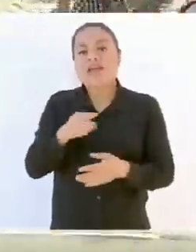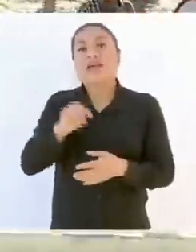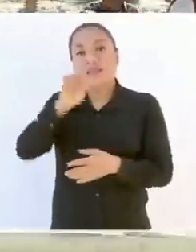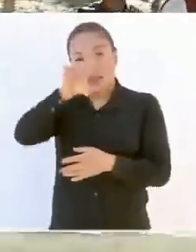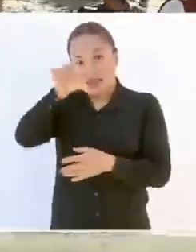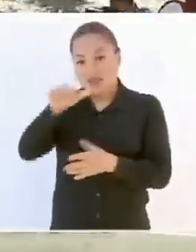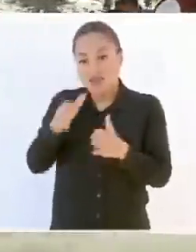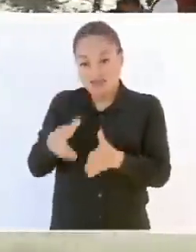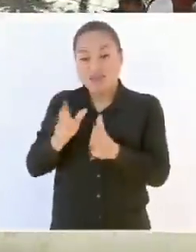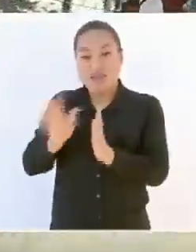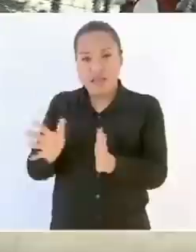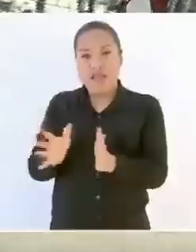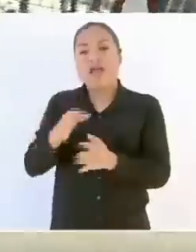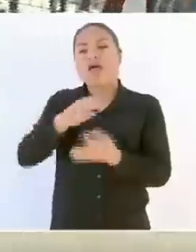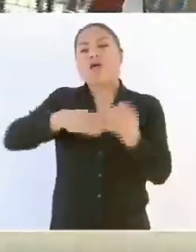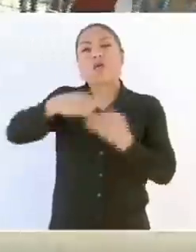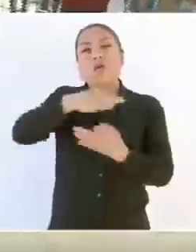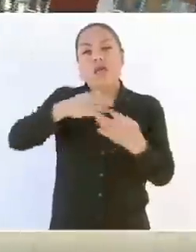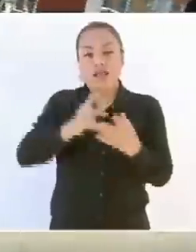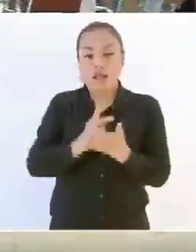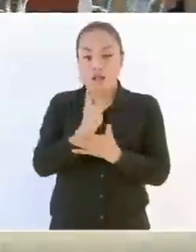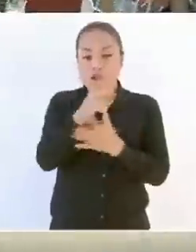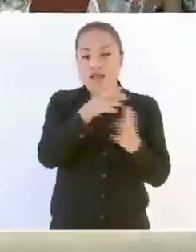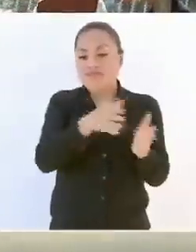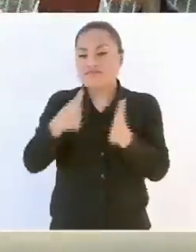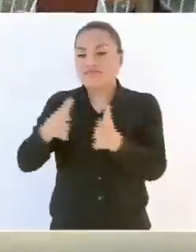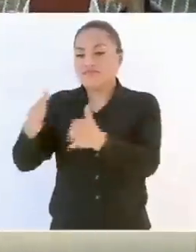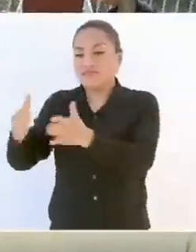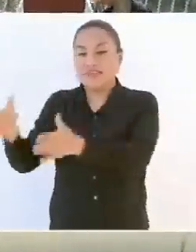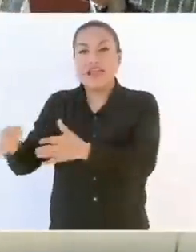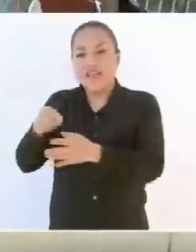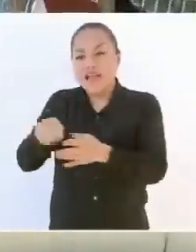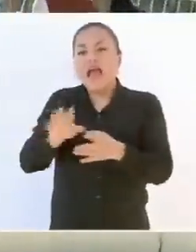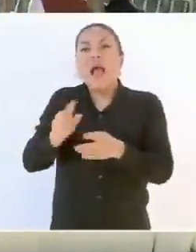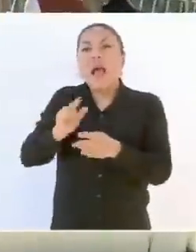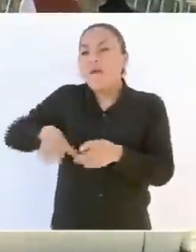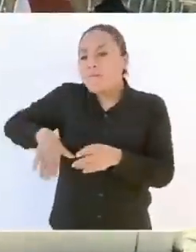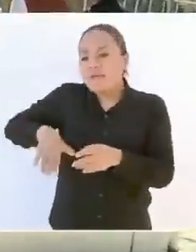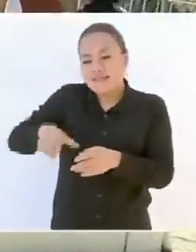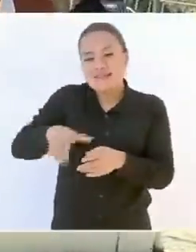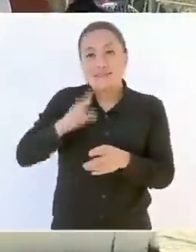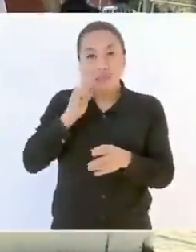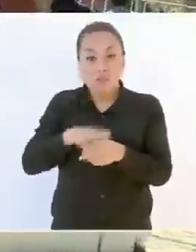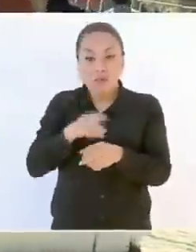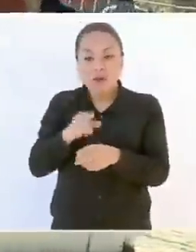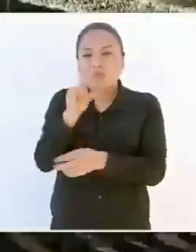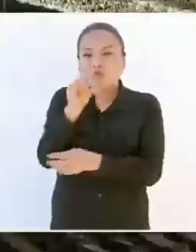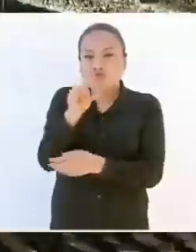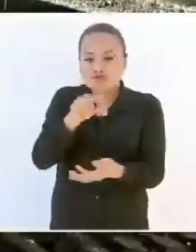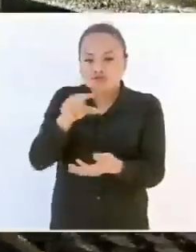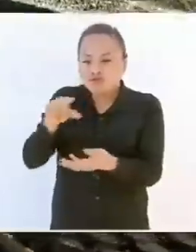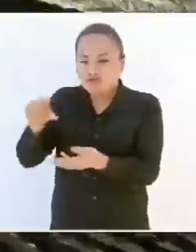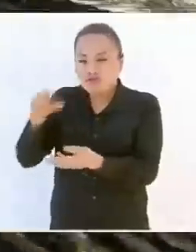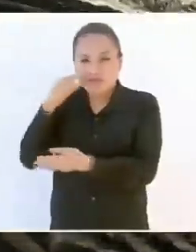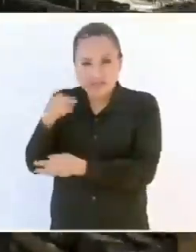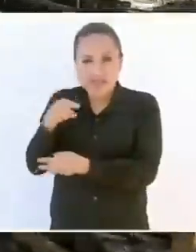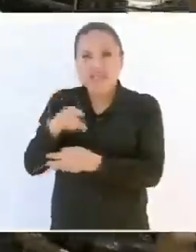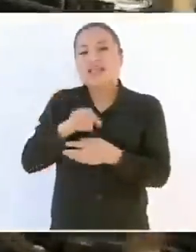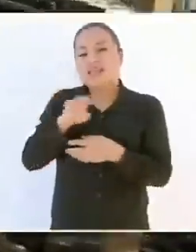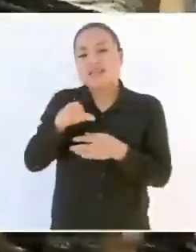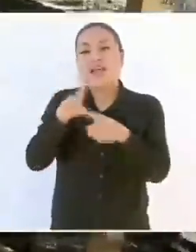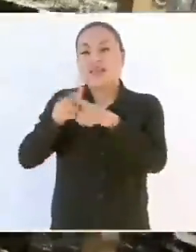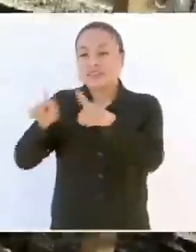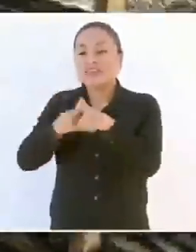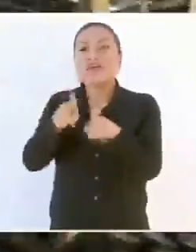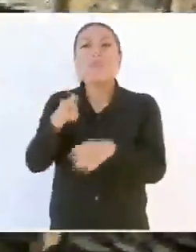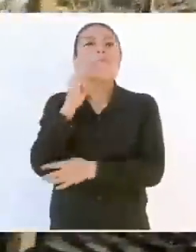todas las plantas Estas son las más recientes Por eso se ven pequeñas Aquí tenemos también otras variedades Como